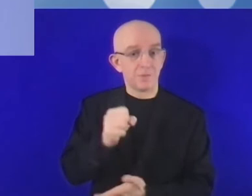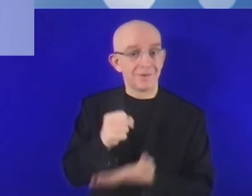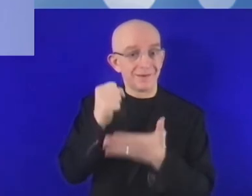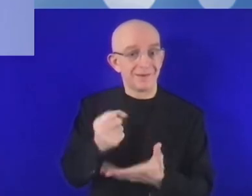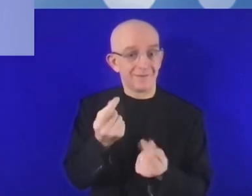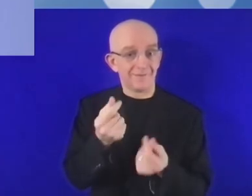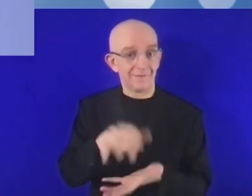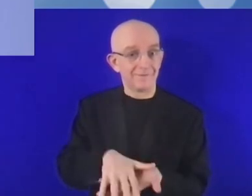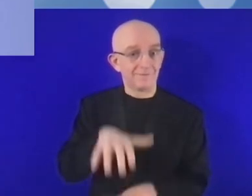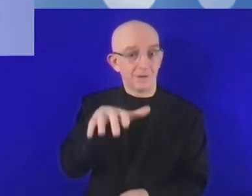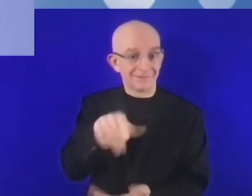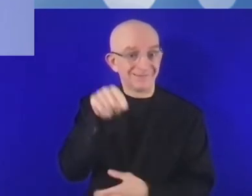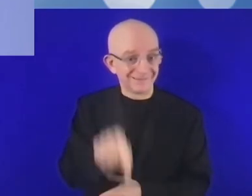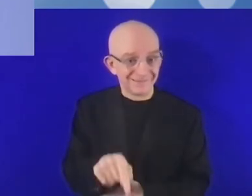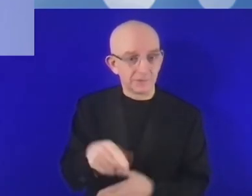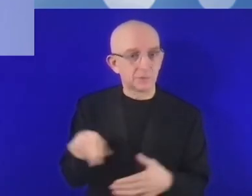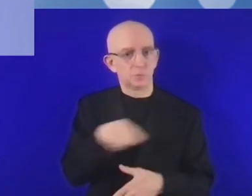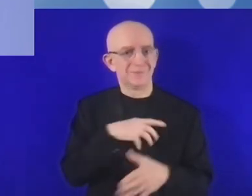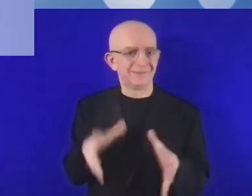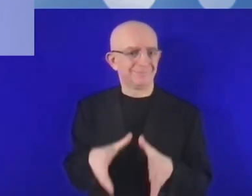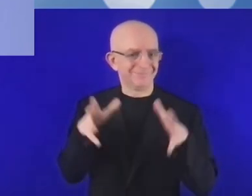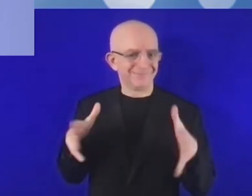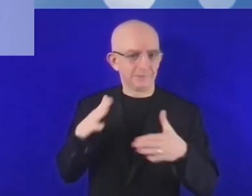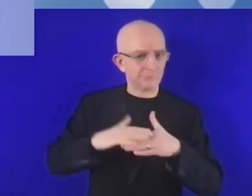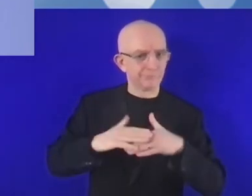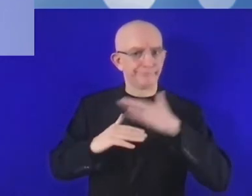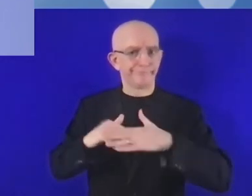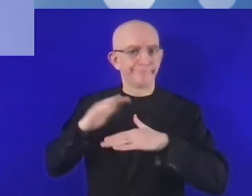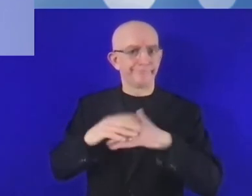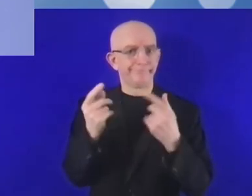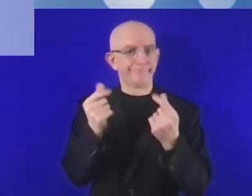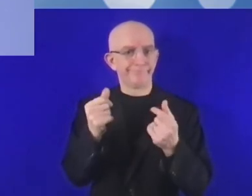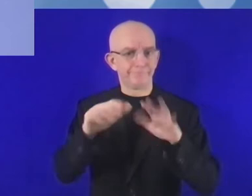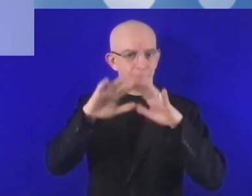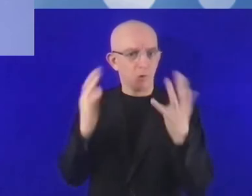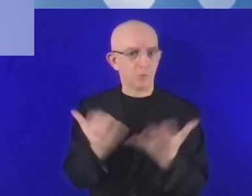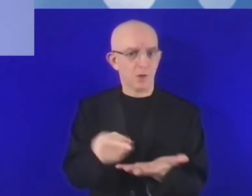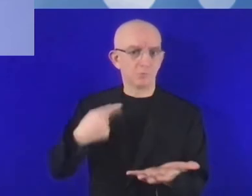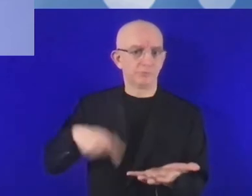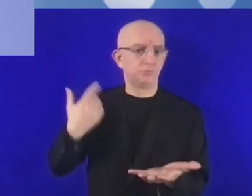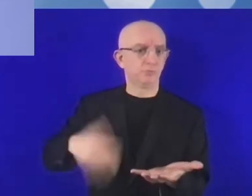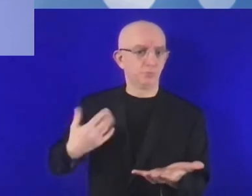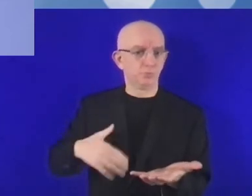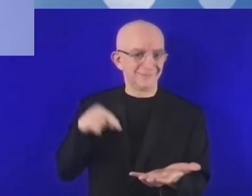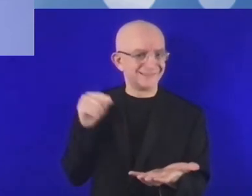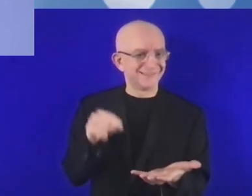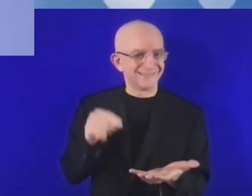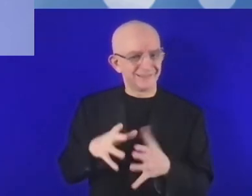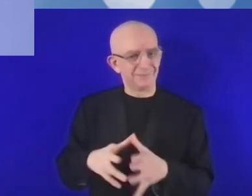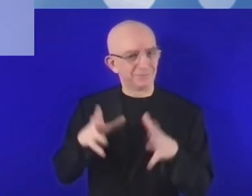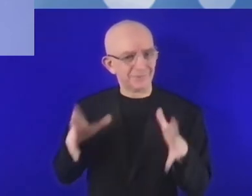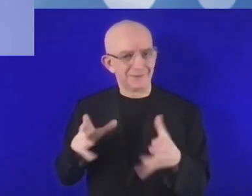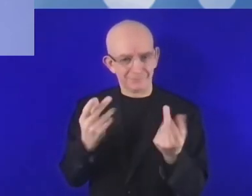constituyen una parte interesada en este ámbito. Y estamos